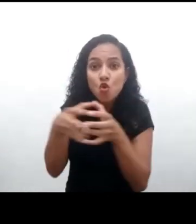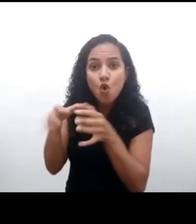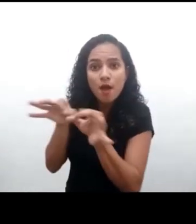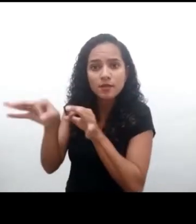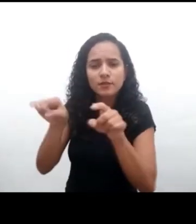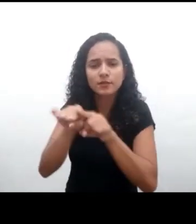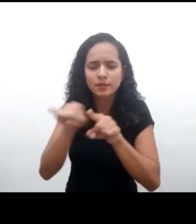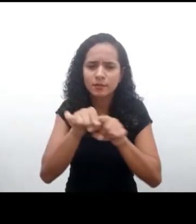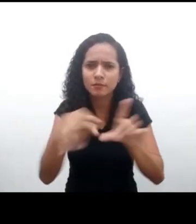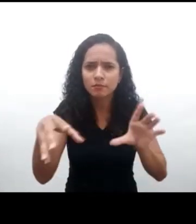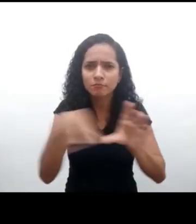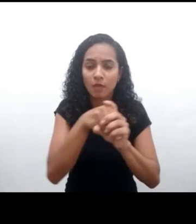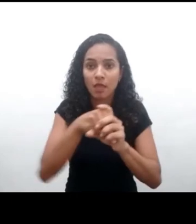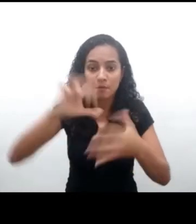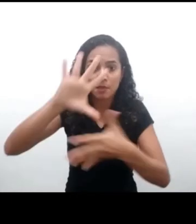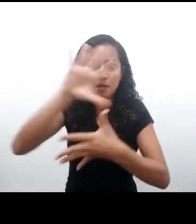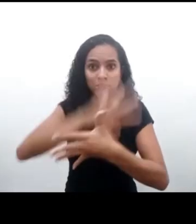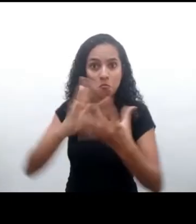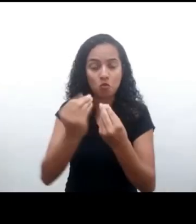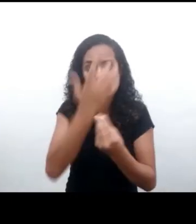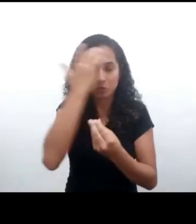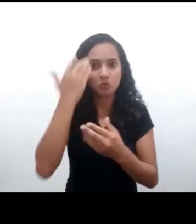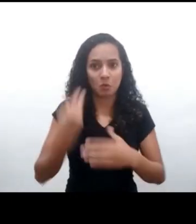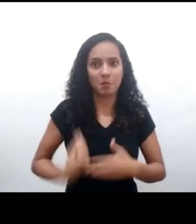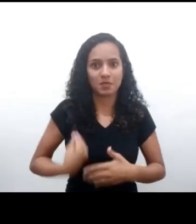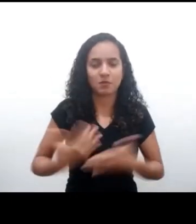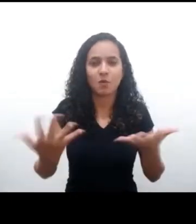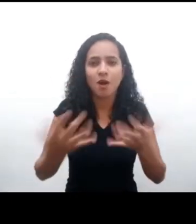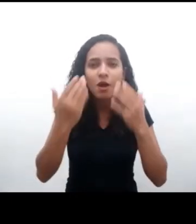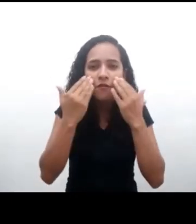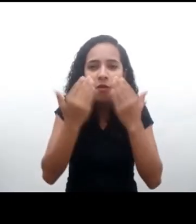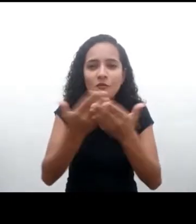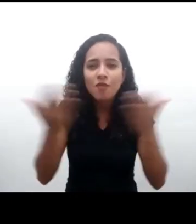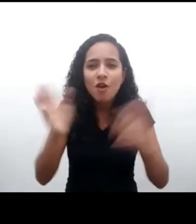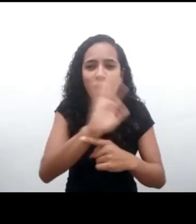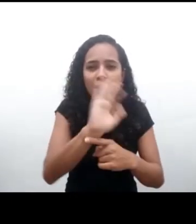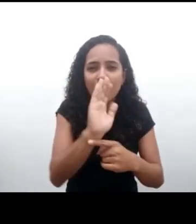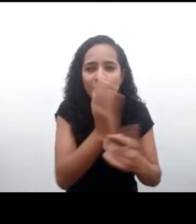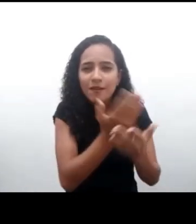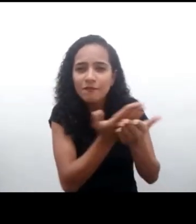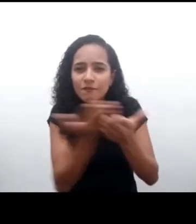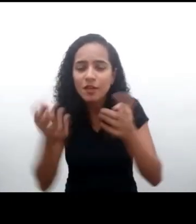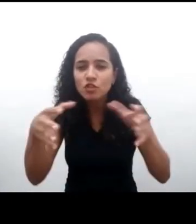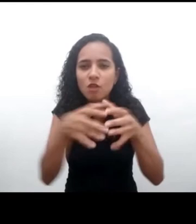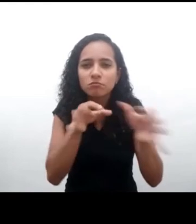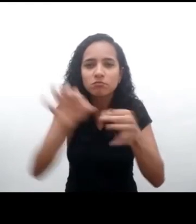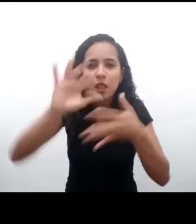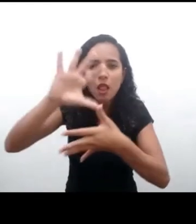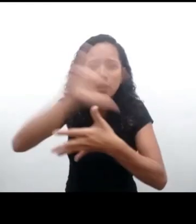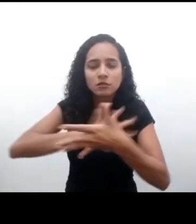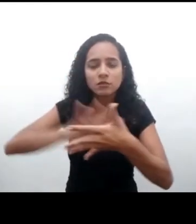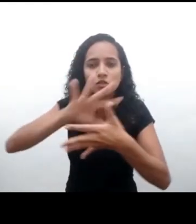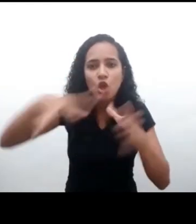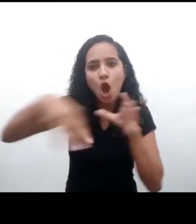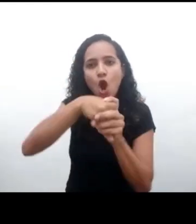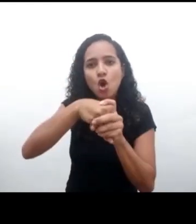organizaciones diversos de ellos de Latinoamérica. Ahora vamos a ver los testimonios en vídeo de algunas de estas organizaciones